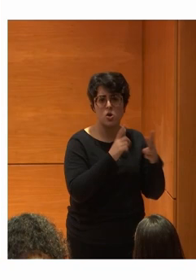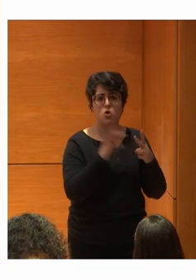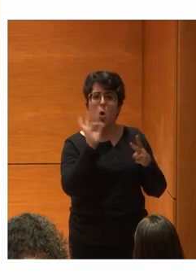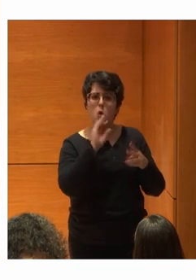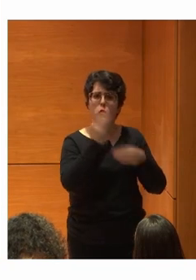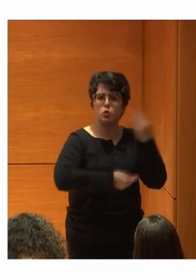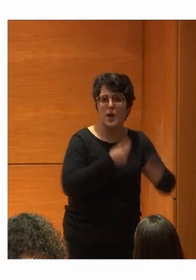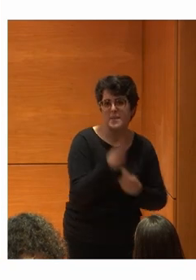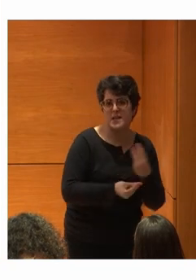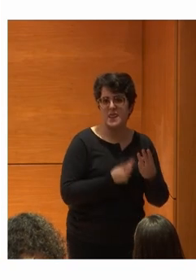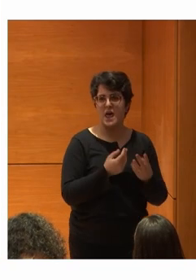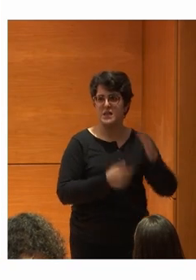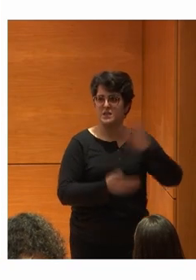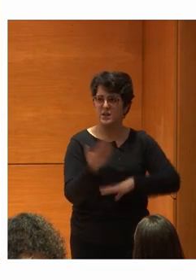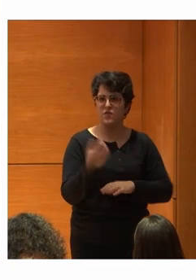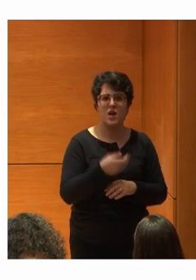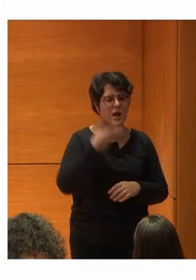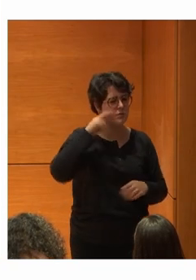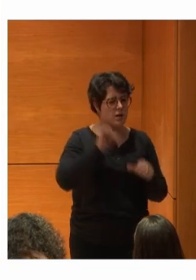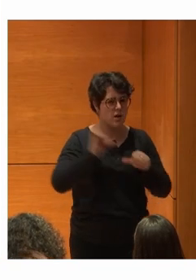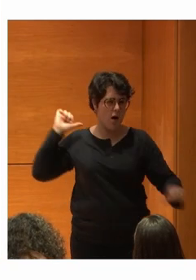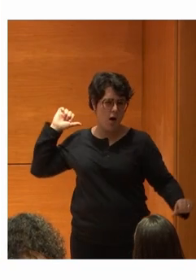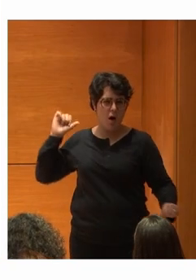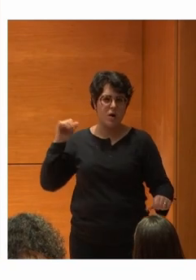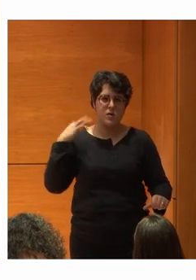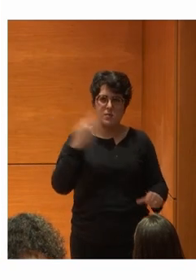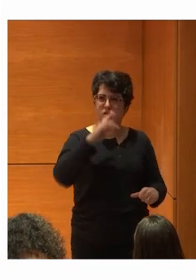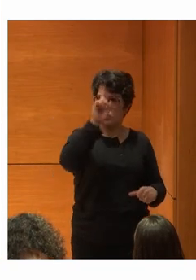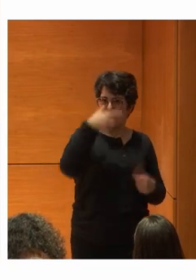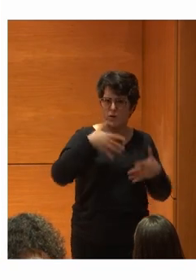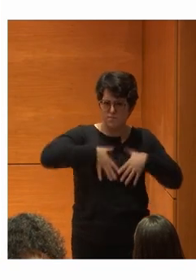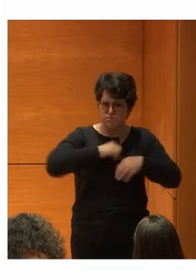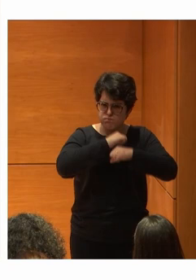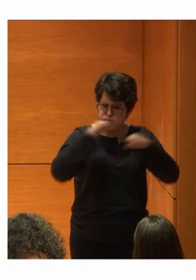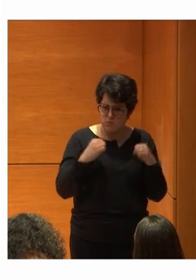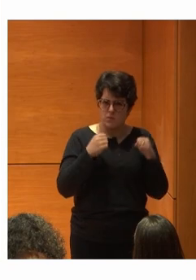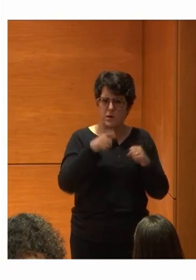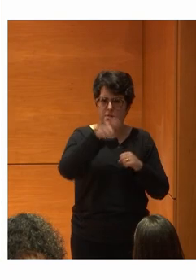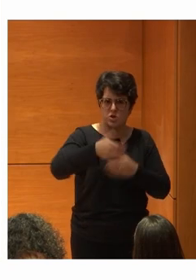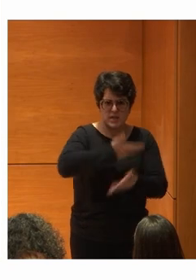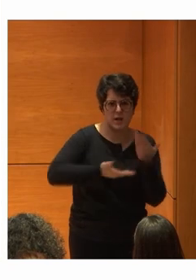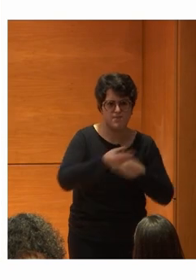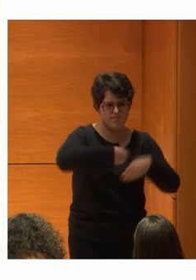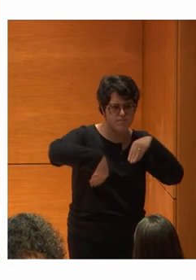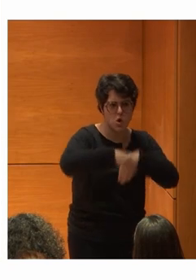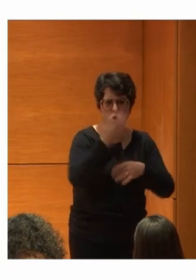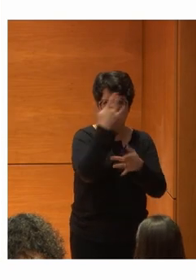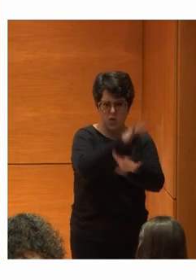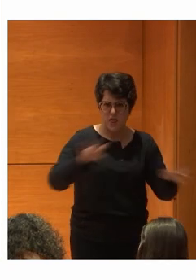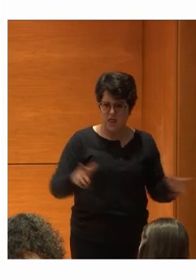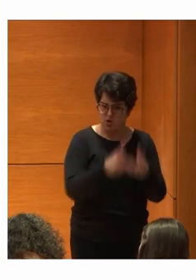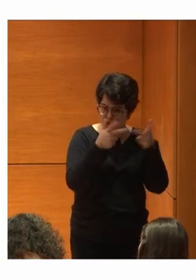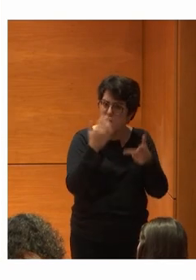usabilidad Llevan más años Tienen una cultura De Pues eso De ayudar De esa empatía Y de esa conciencia social